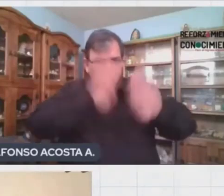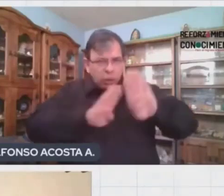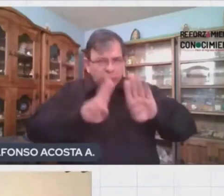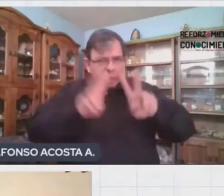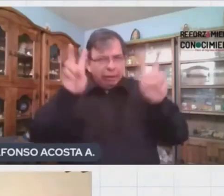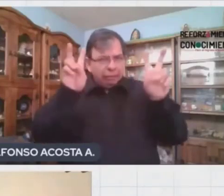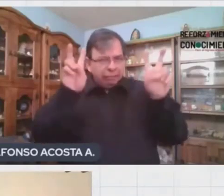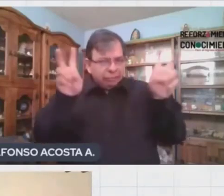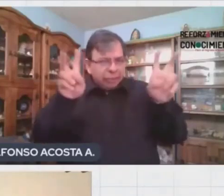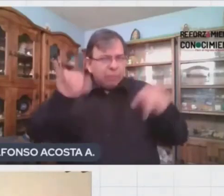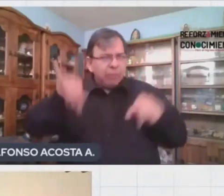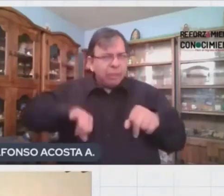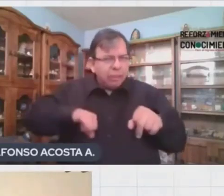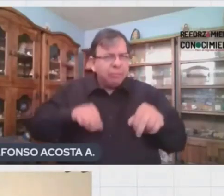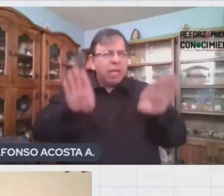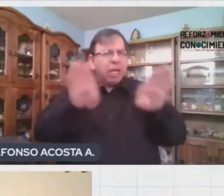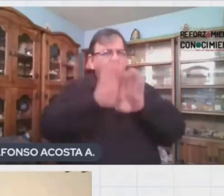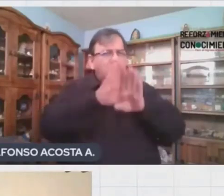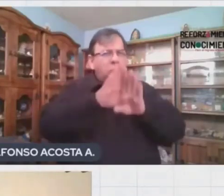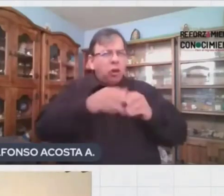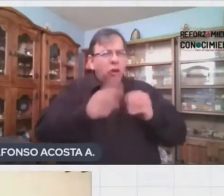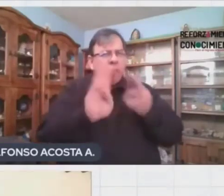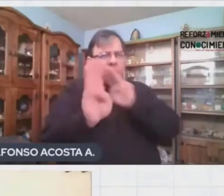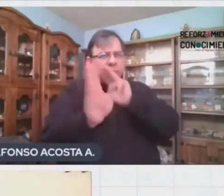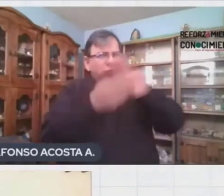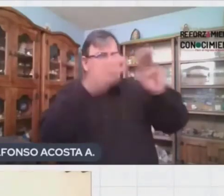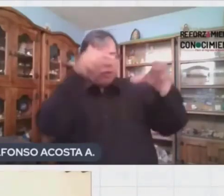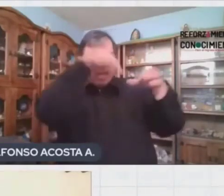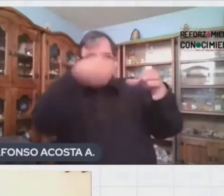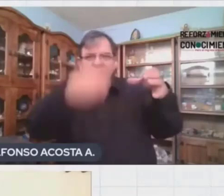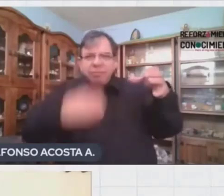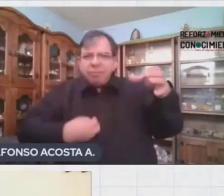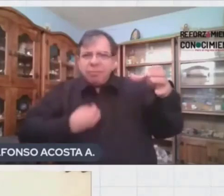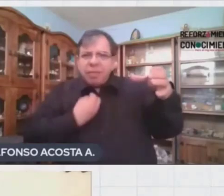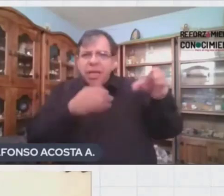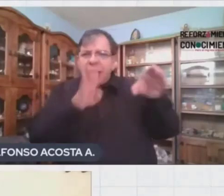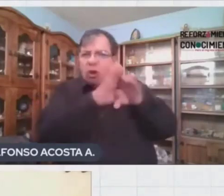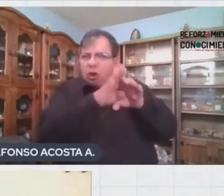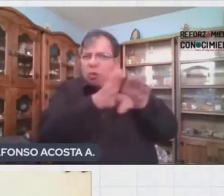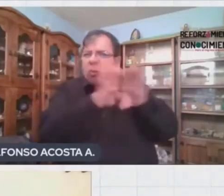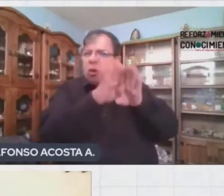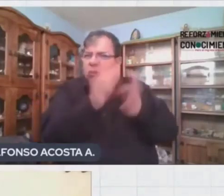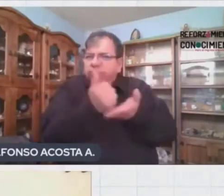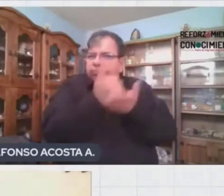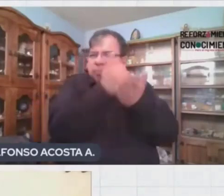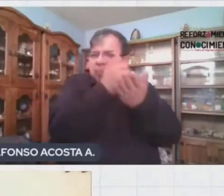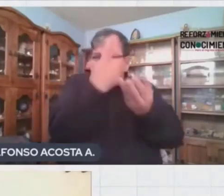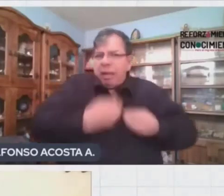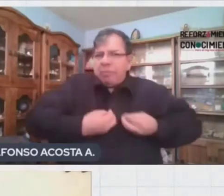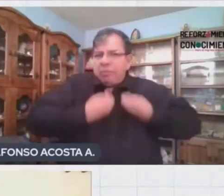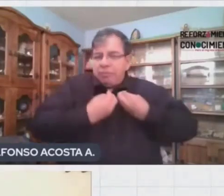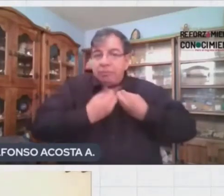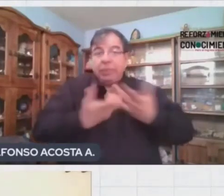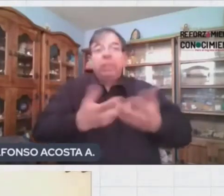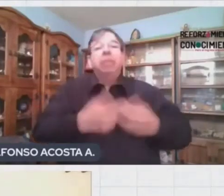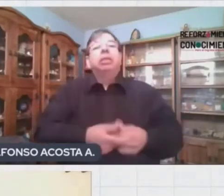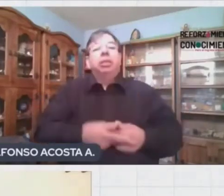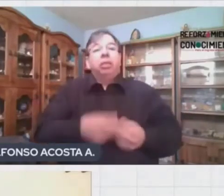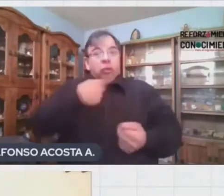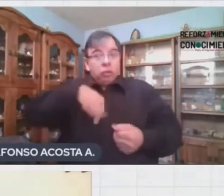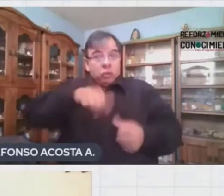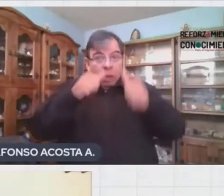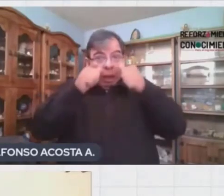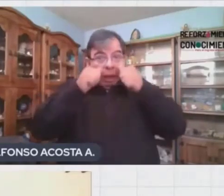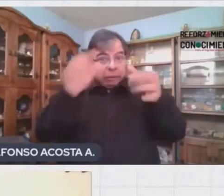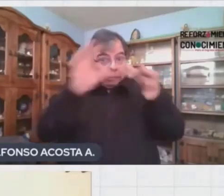Pues hablaremos de cómo se da la vida en nuestro planeta y de los factores que la hacen posible. Estemos muy atentos de las explicaciones de las